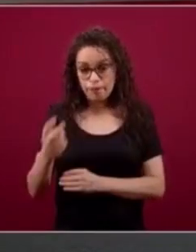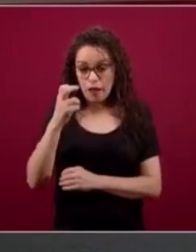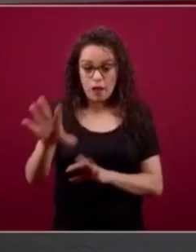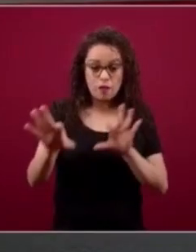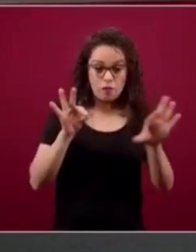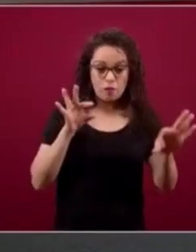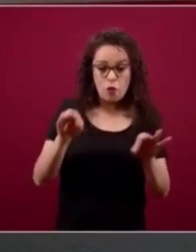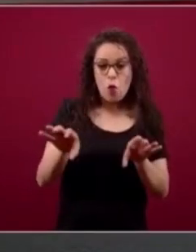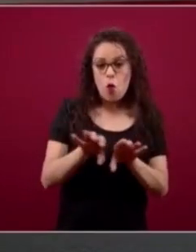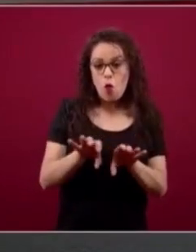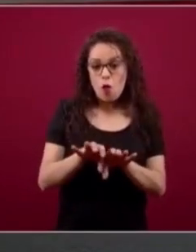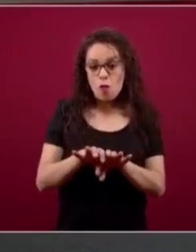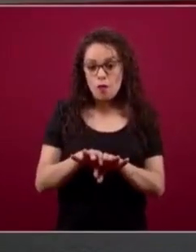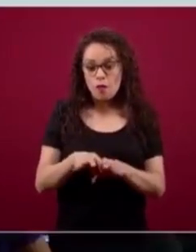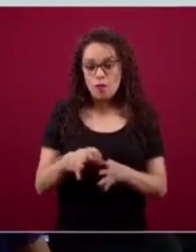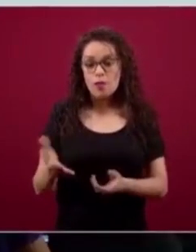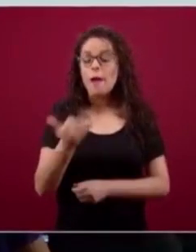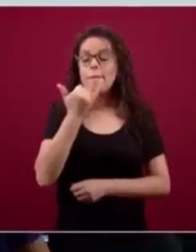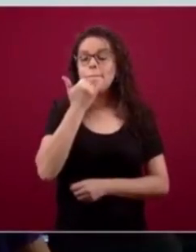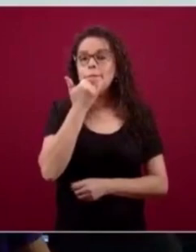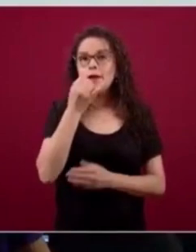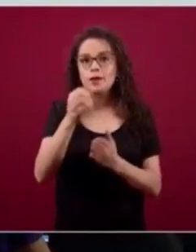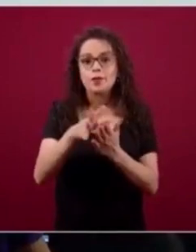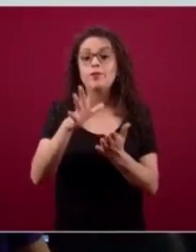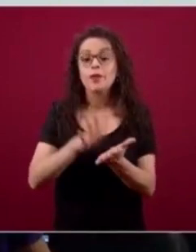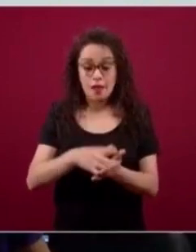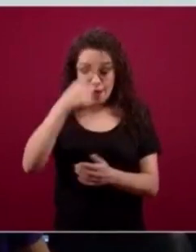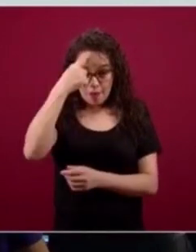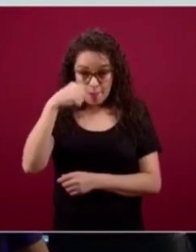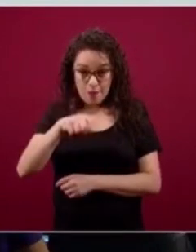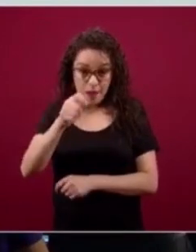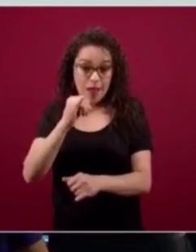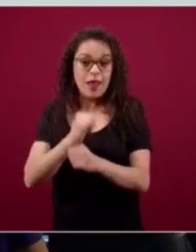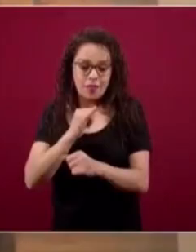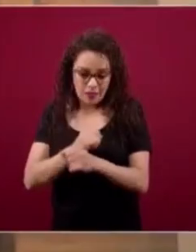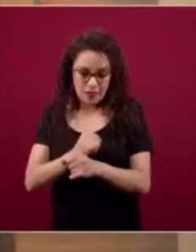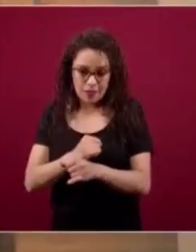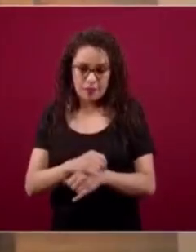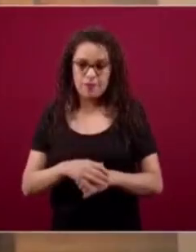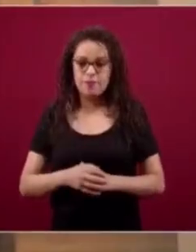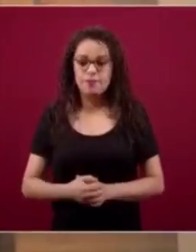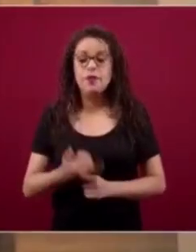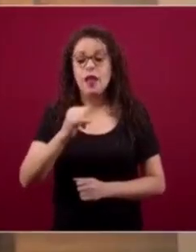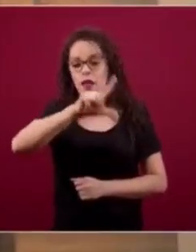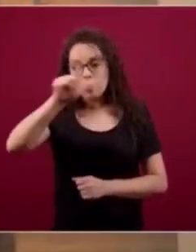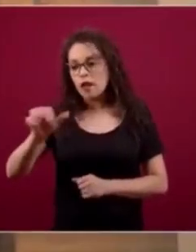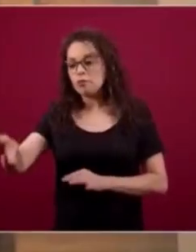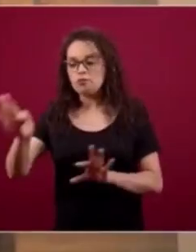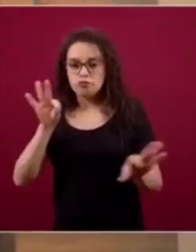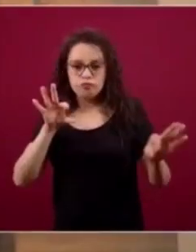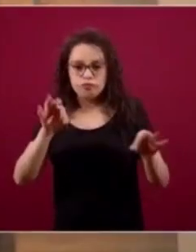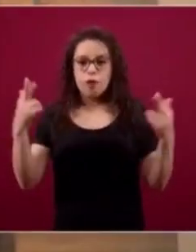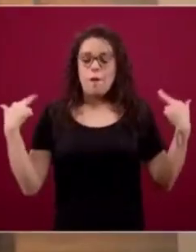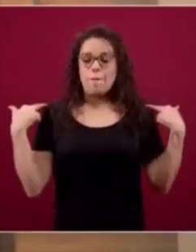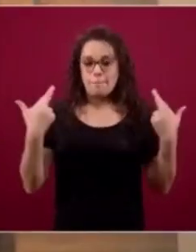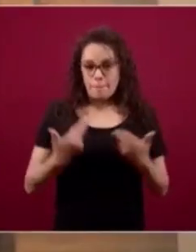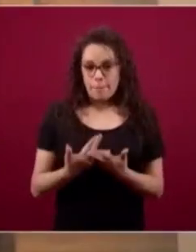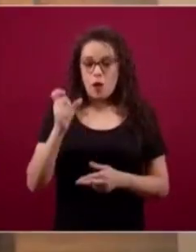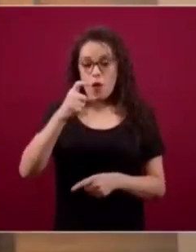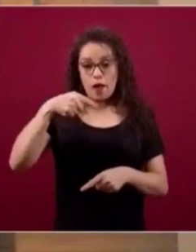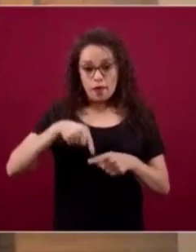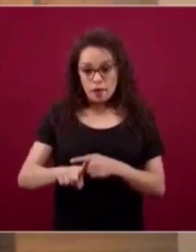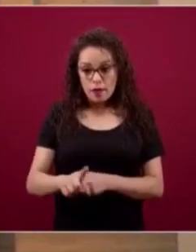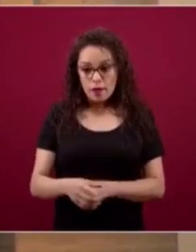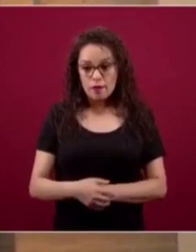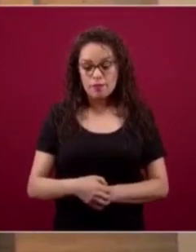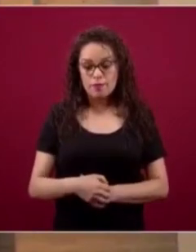perdón, de registro en la plataforma y después de inducción y selección de docentes, inicia el primero y